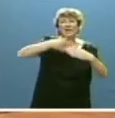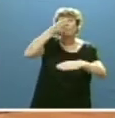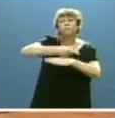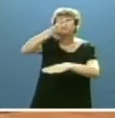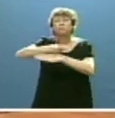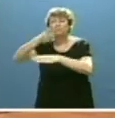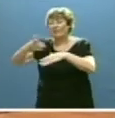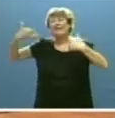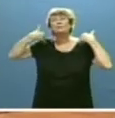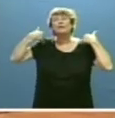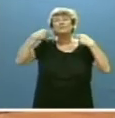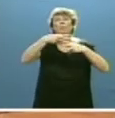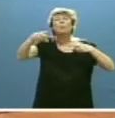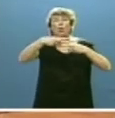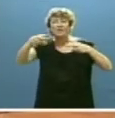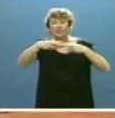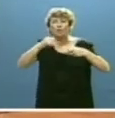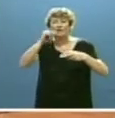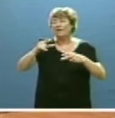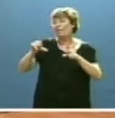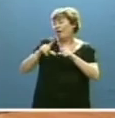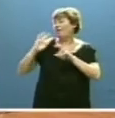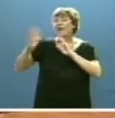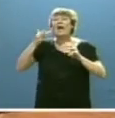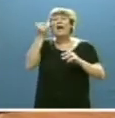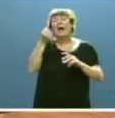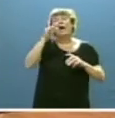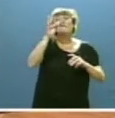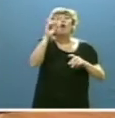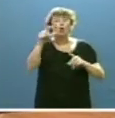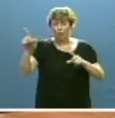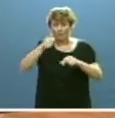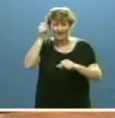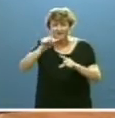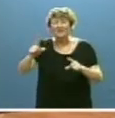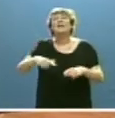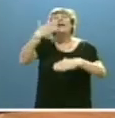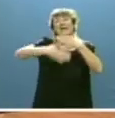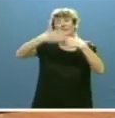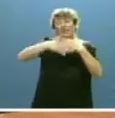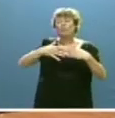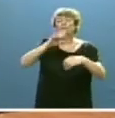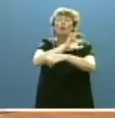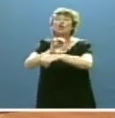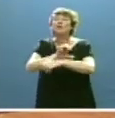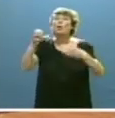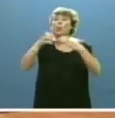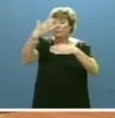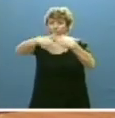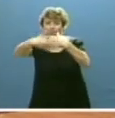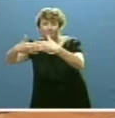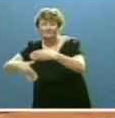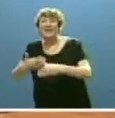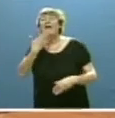de los responsables políticos y de sus aforamientos, la limitación del número de posibles consejeros de la Junta, la